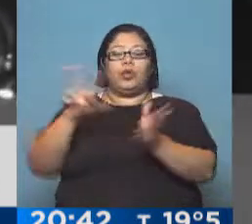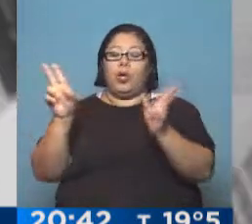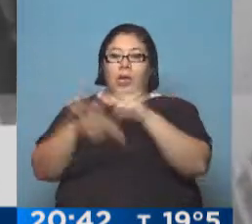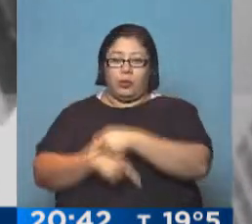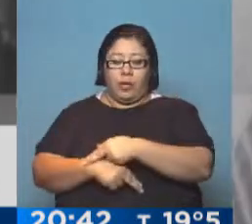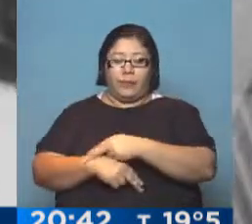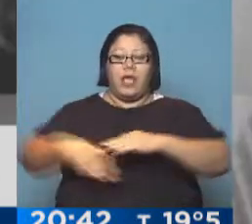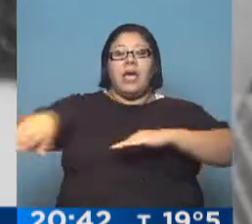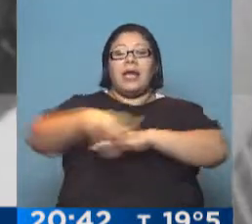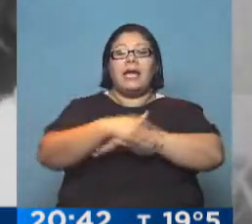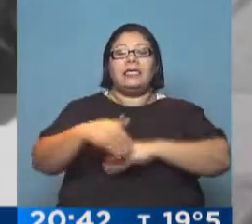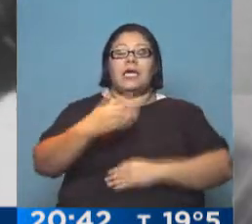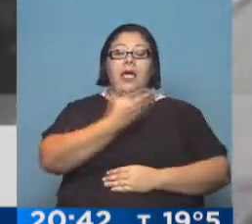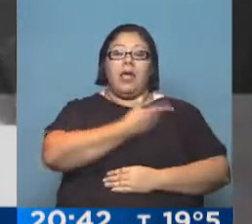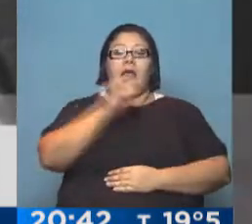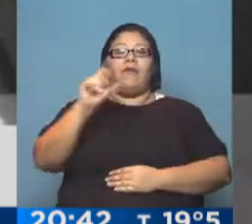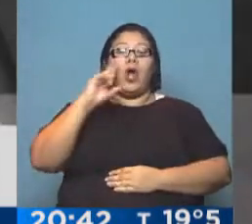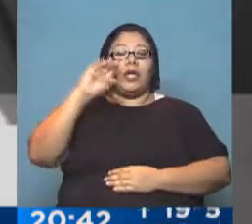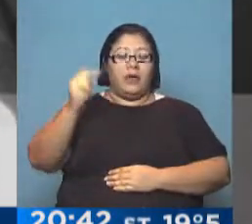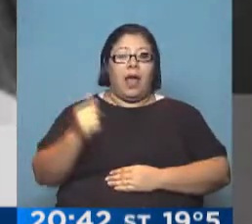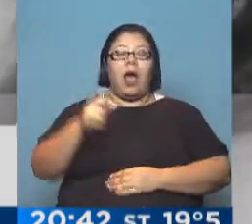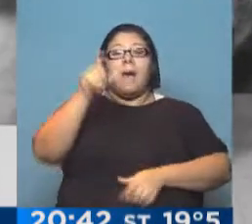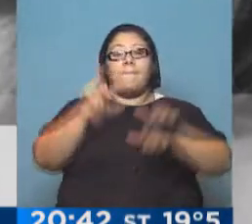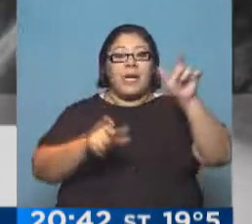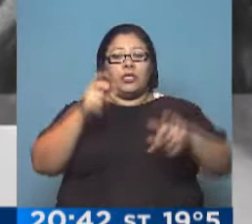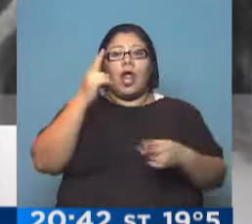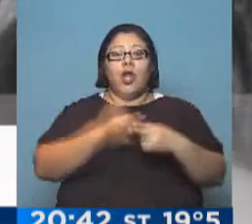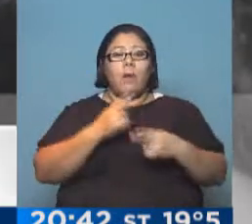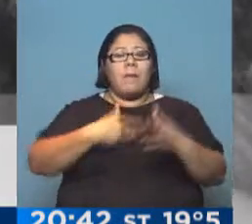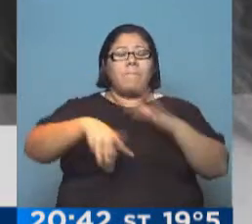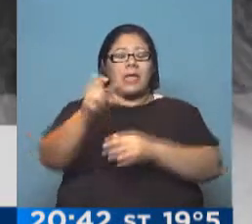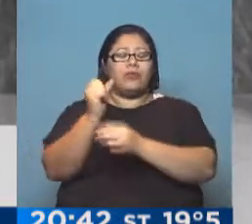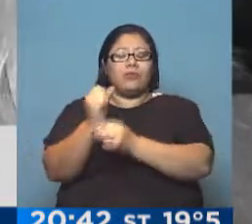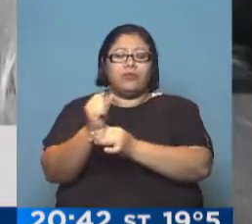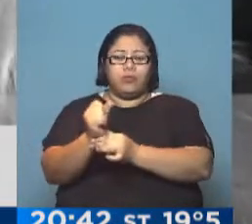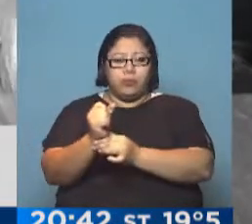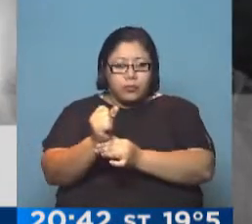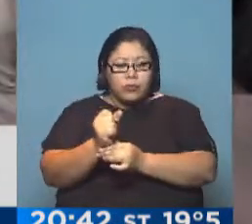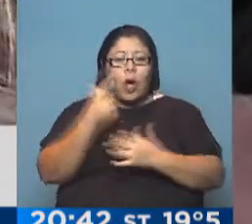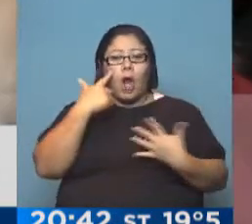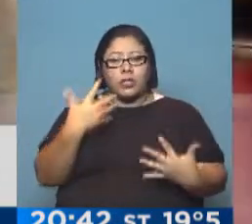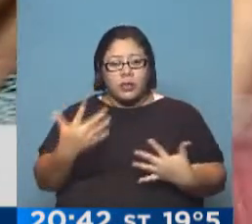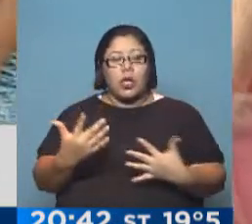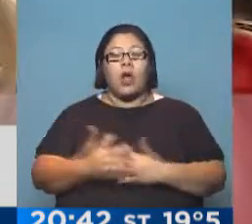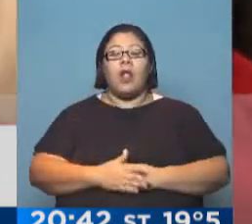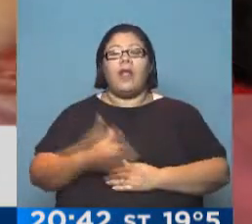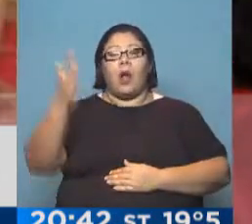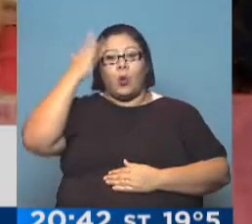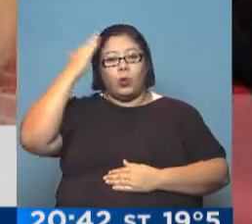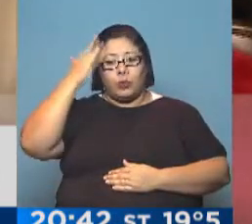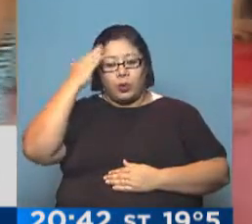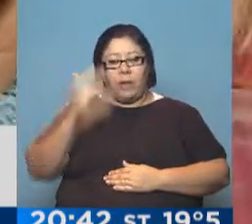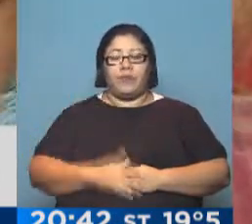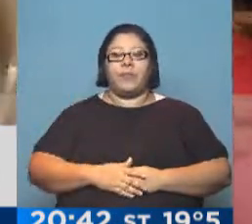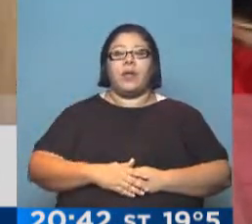calle Florida, se dieron cita a algunos de los nombres más destacados de la cultura contemporánea. Viste, Buenos Aires, todo alrededor de la calle